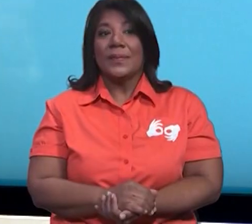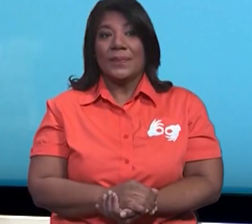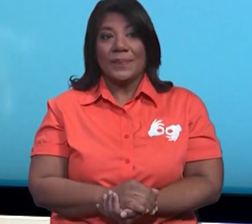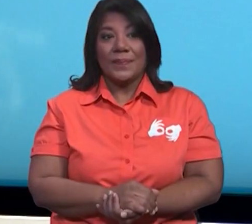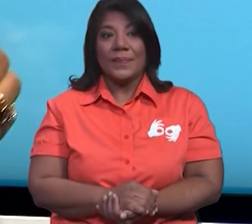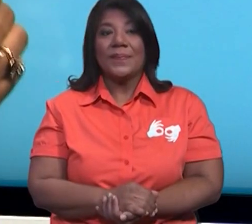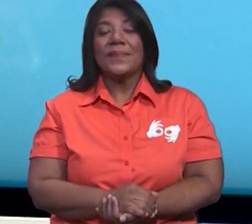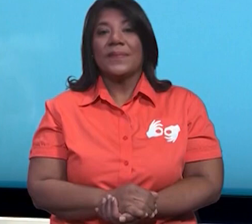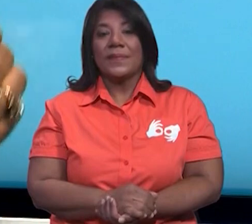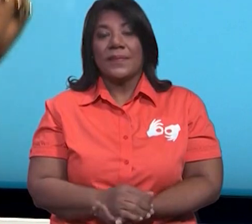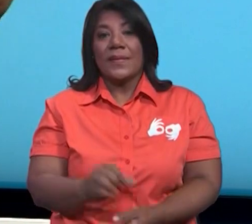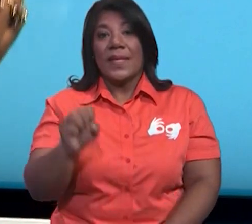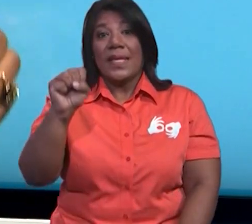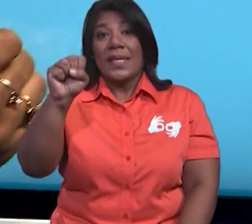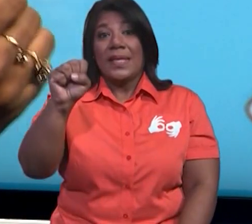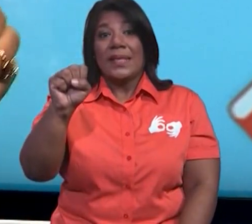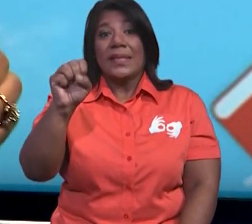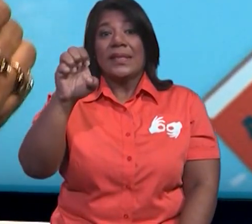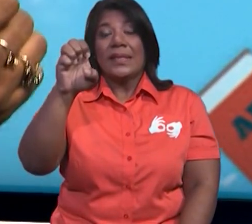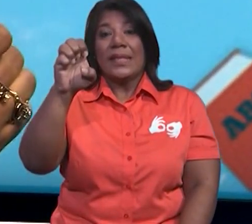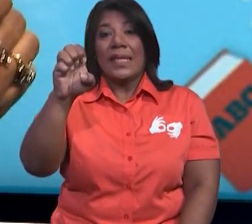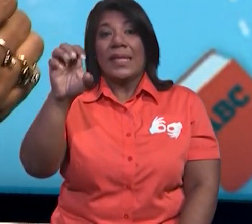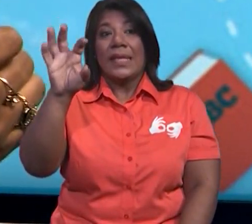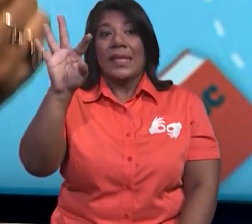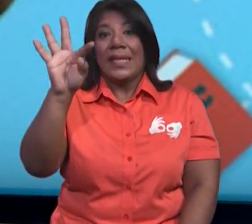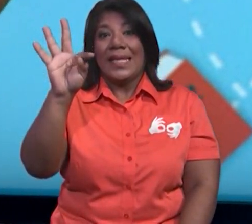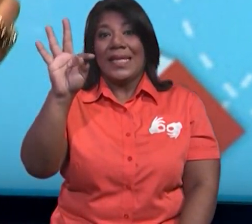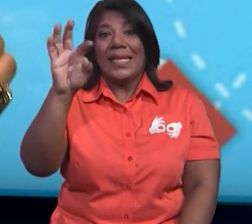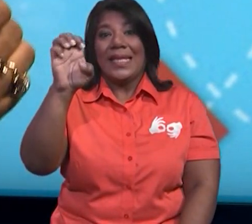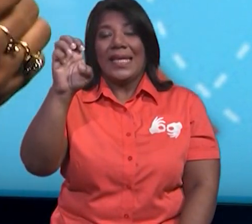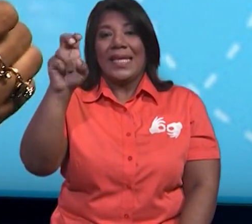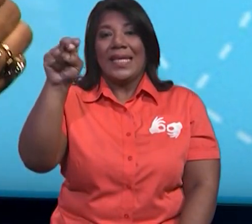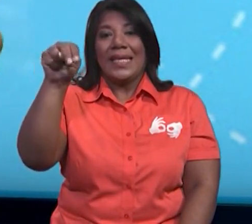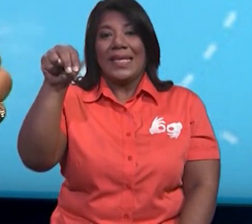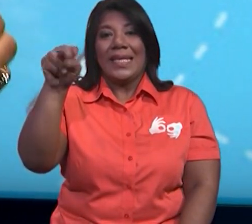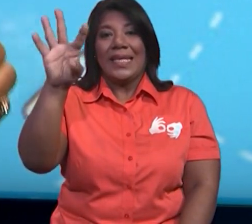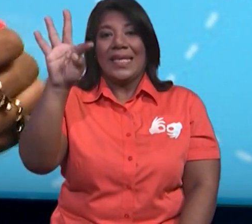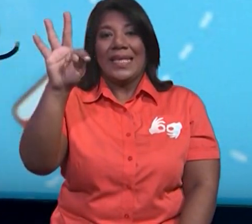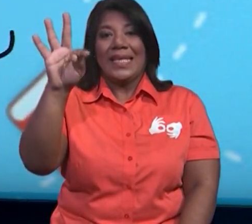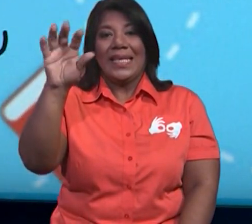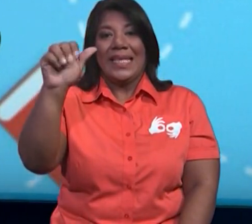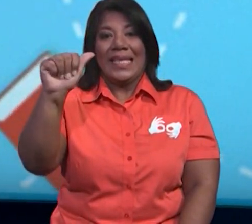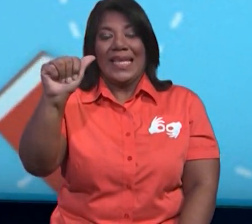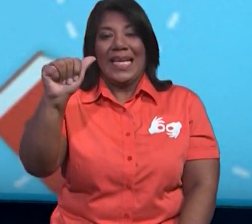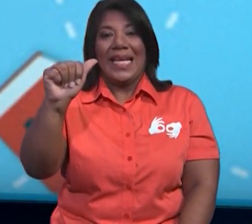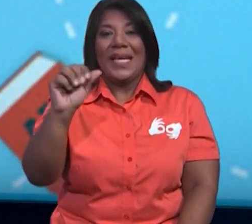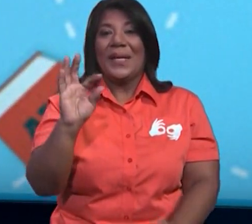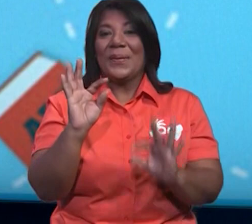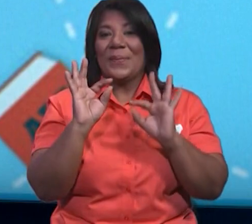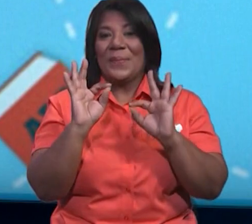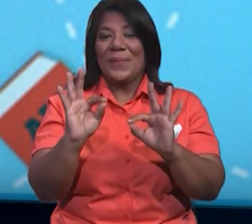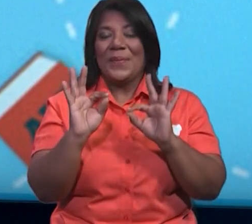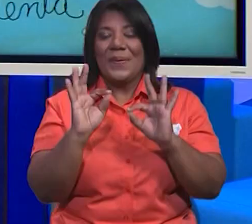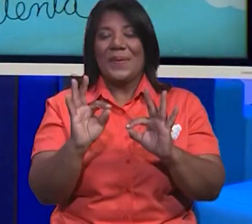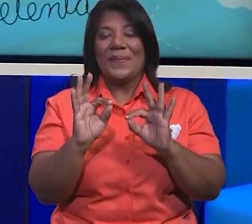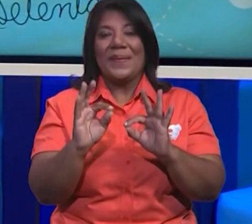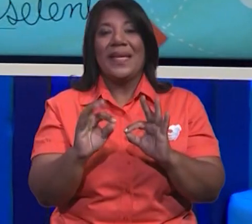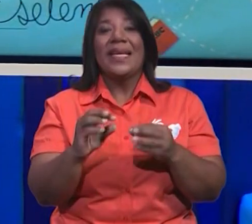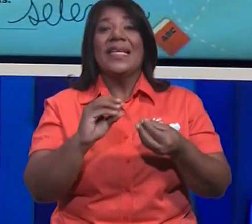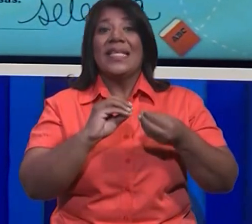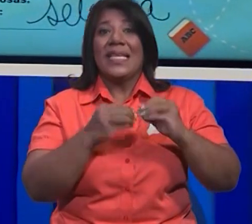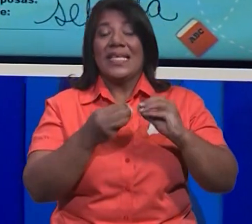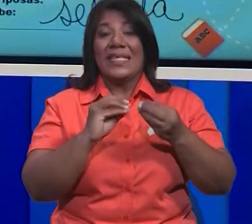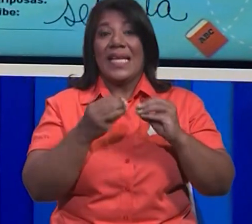manera. Se-ten-ta. Muy bien. Y este es el